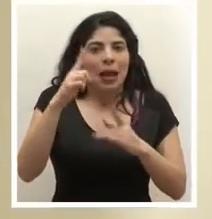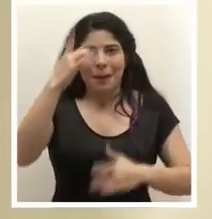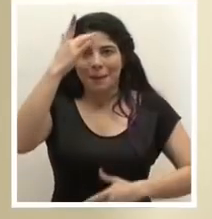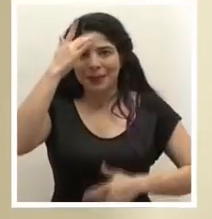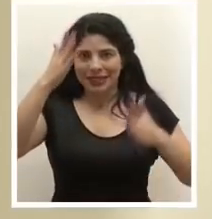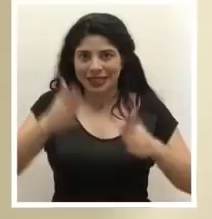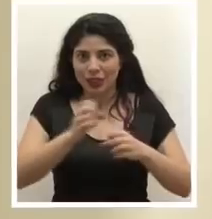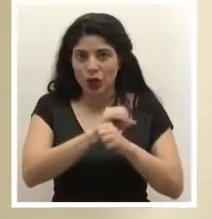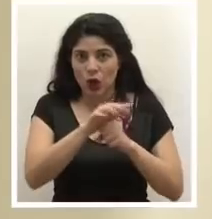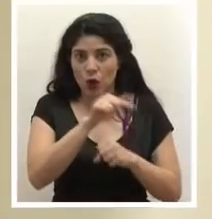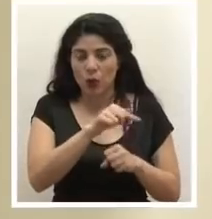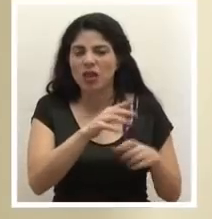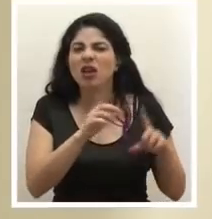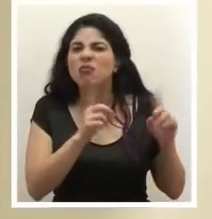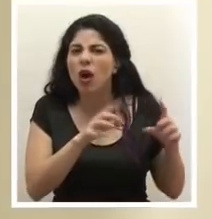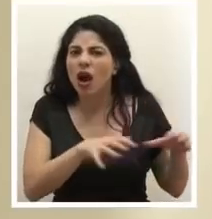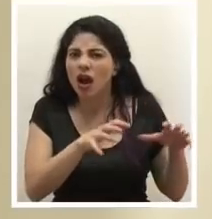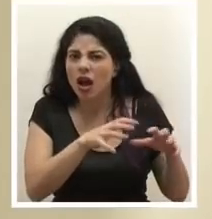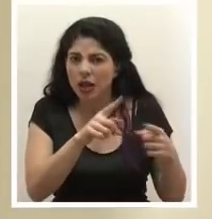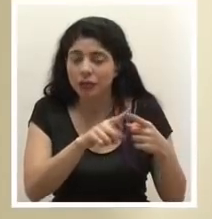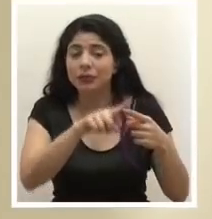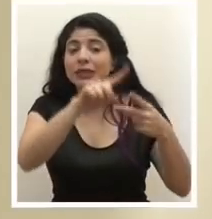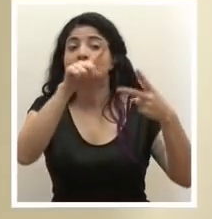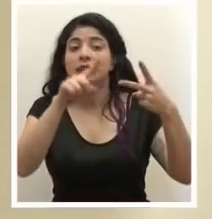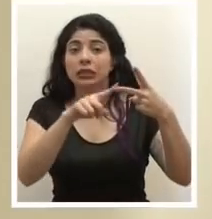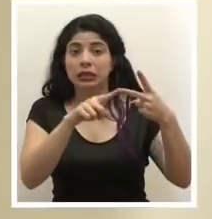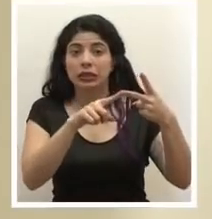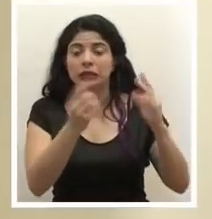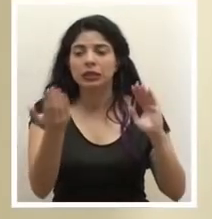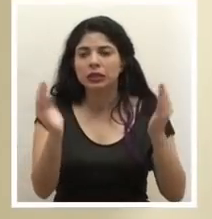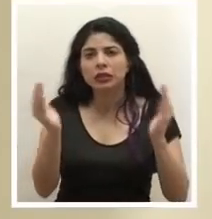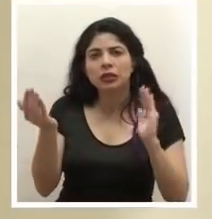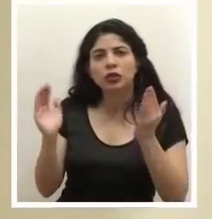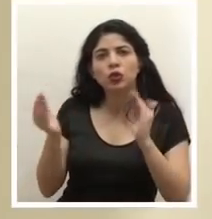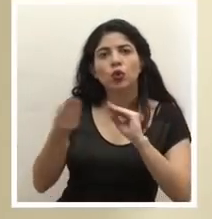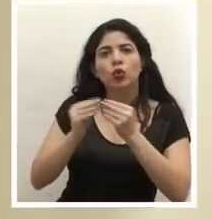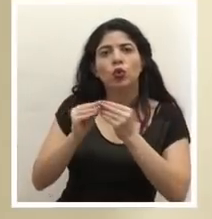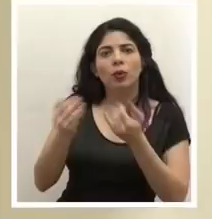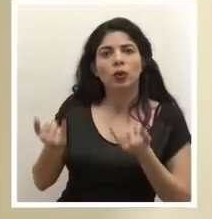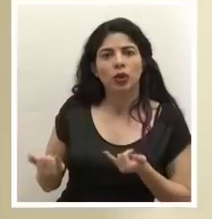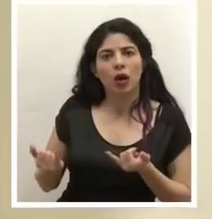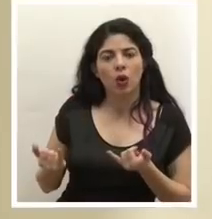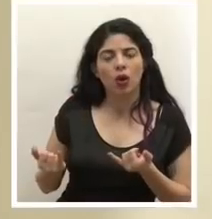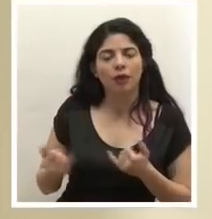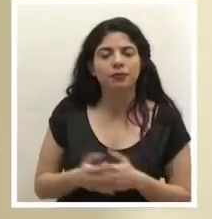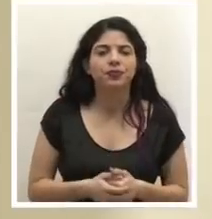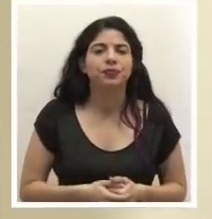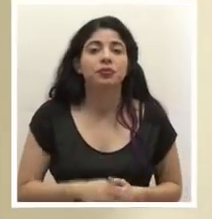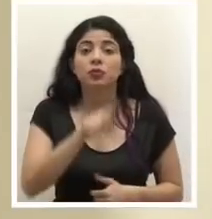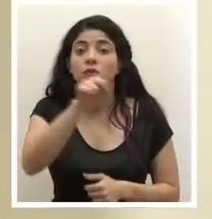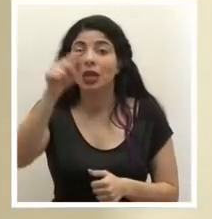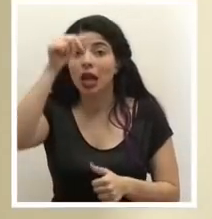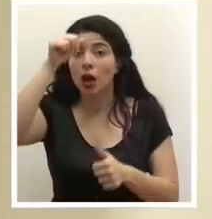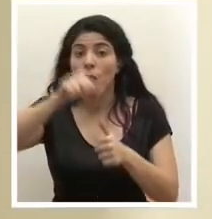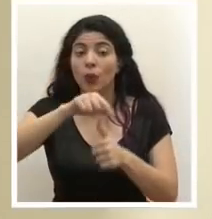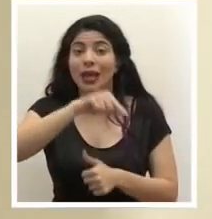COVID. Y luego voy a ponerlo en el contexto de los números que estamos viendo hoy. Recordemos que